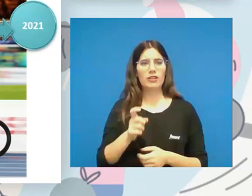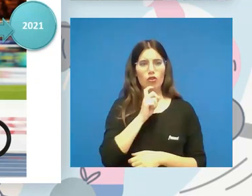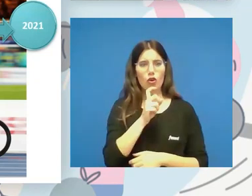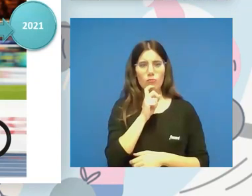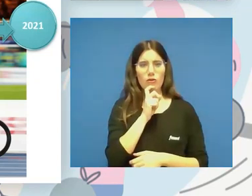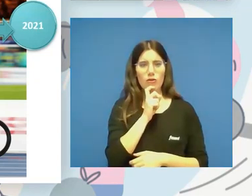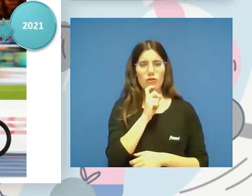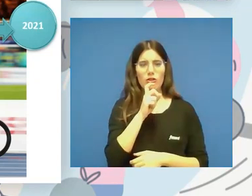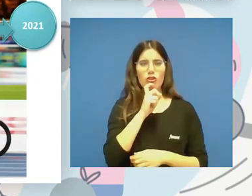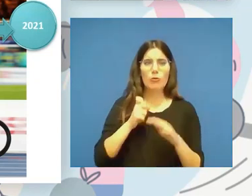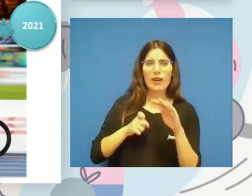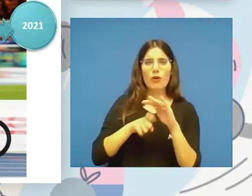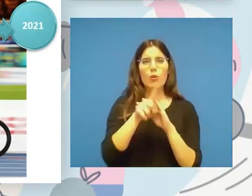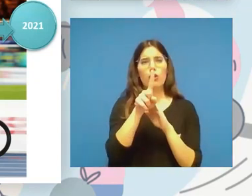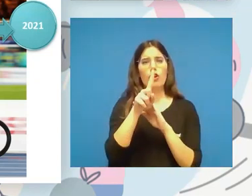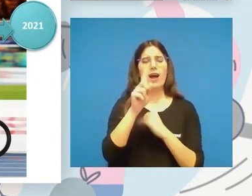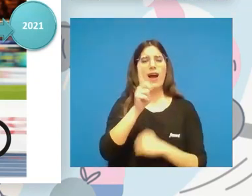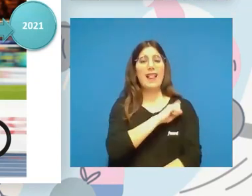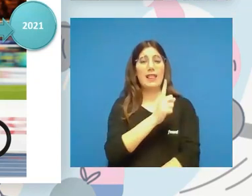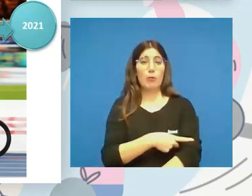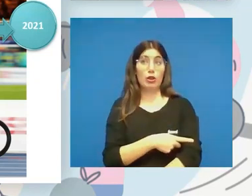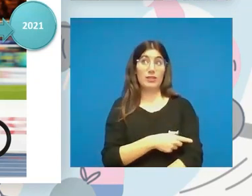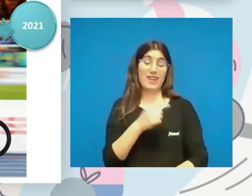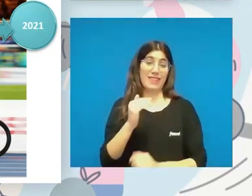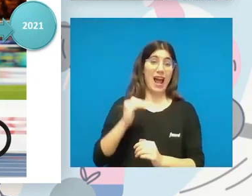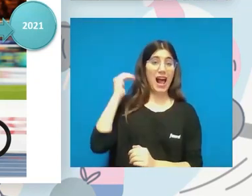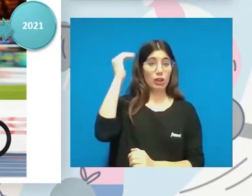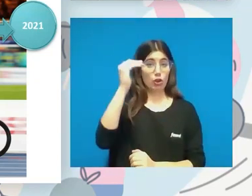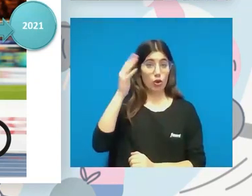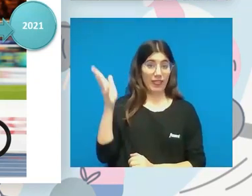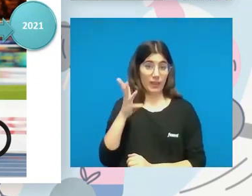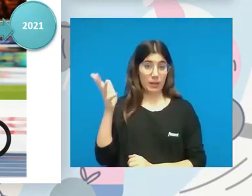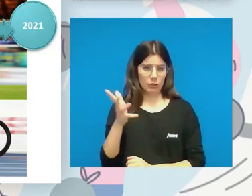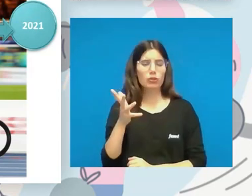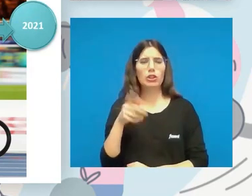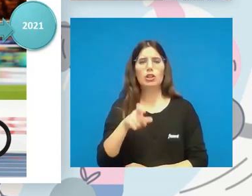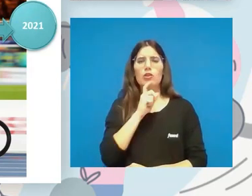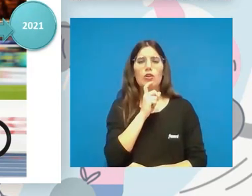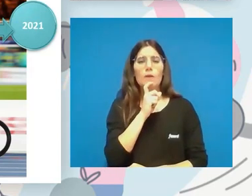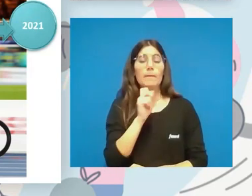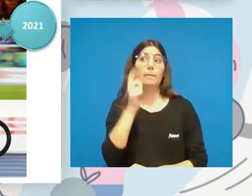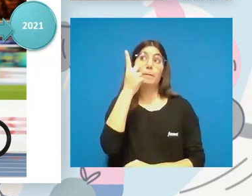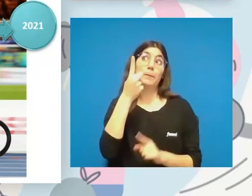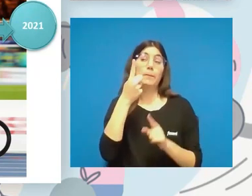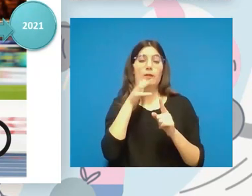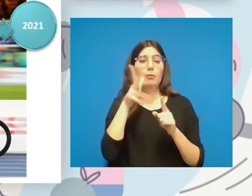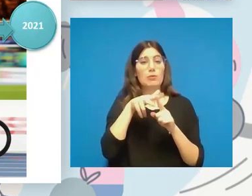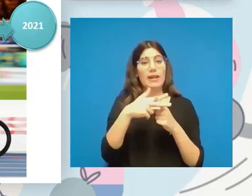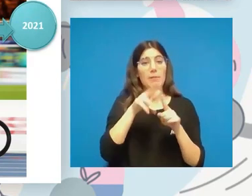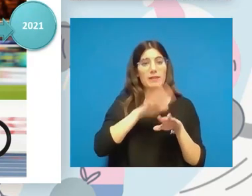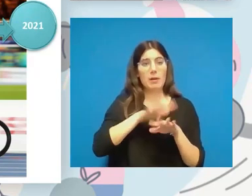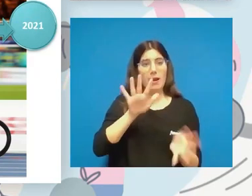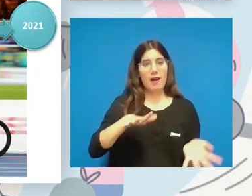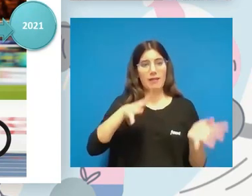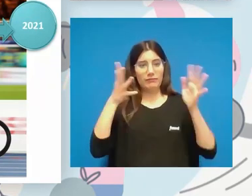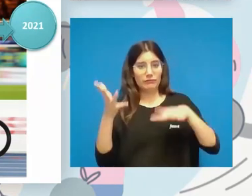deporte de personas con discapacidad? Al menos el de alto rendimiento. Ha pasado de un medio de rehabilitación, reeducación,